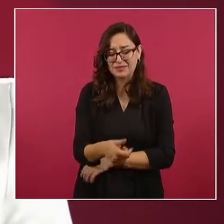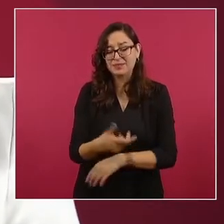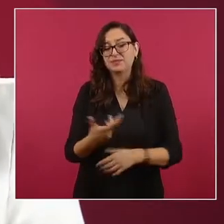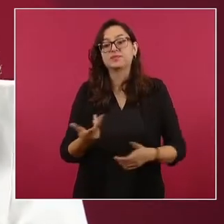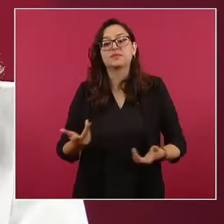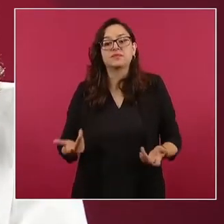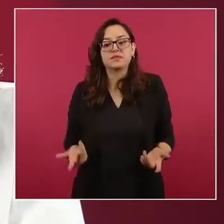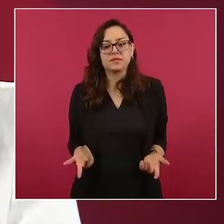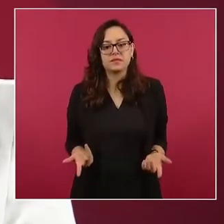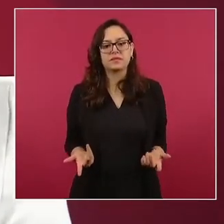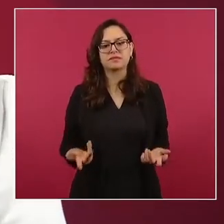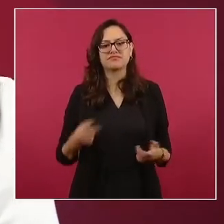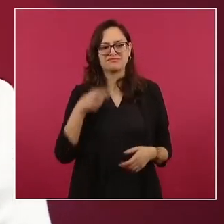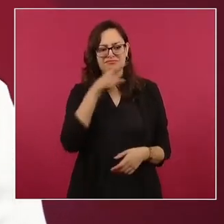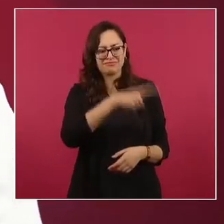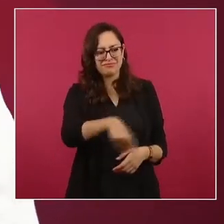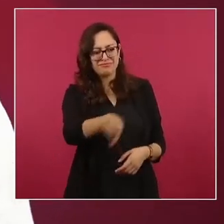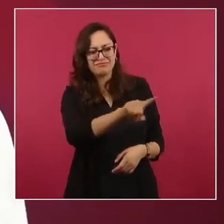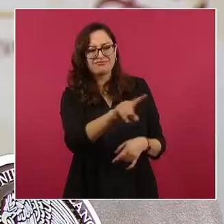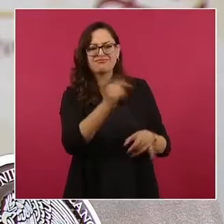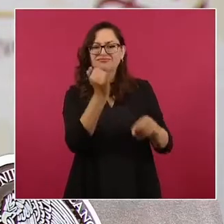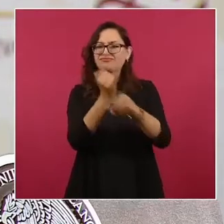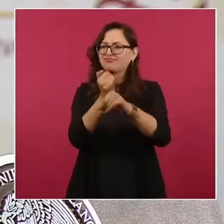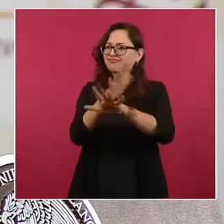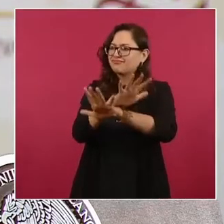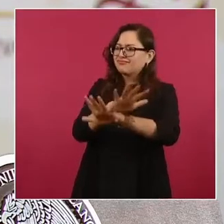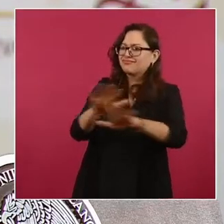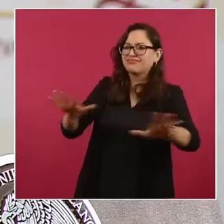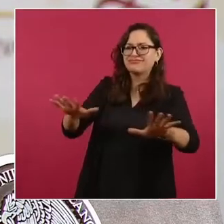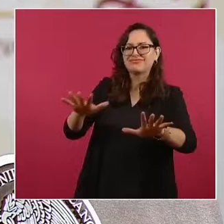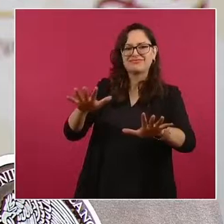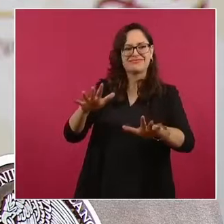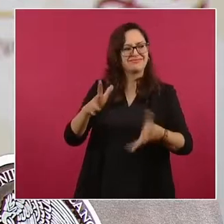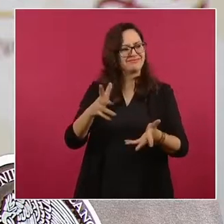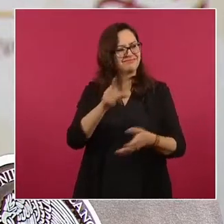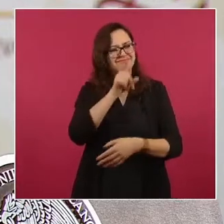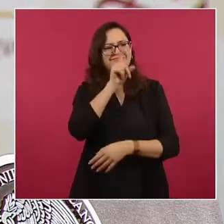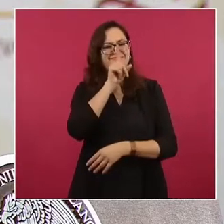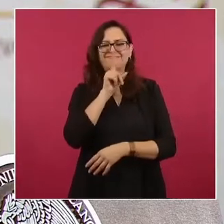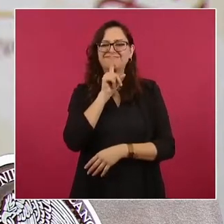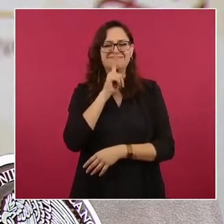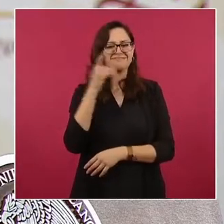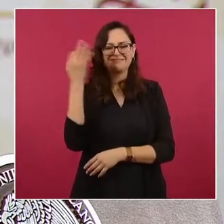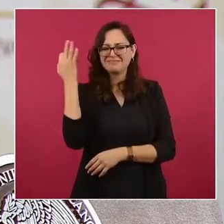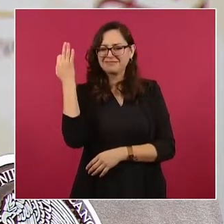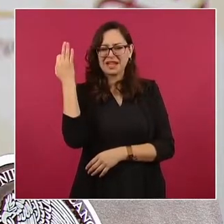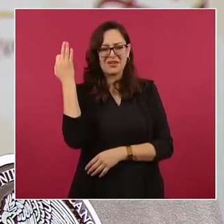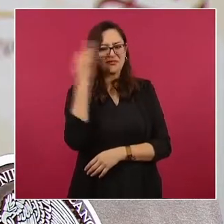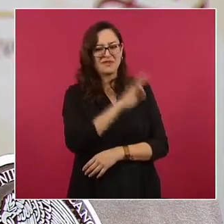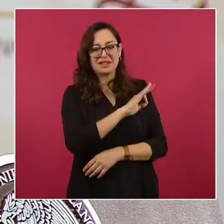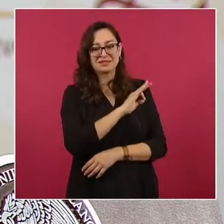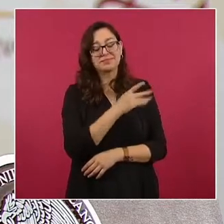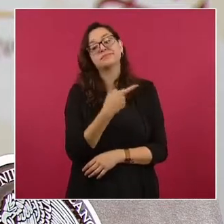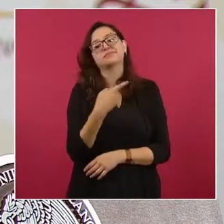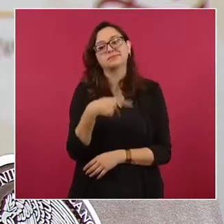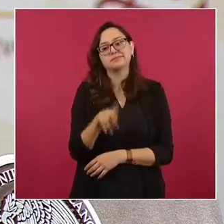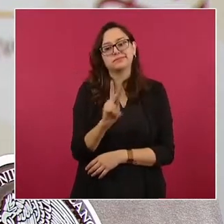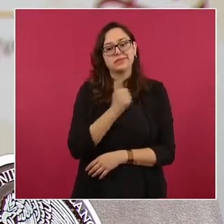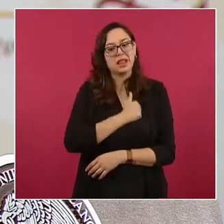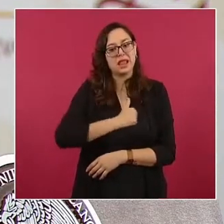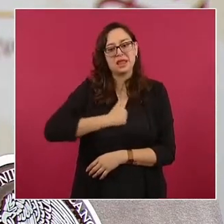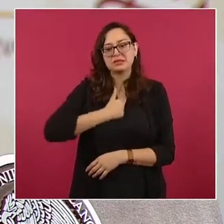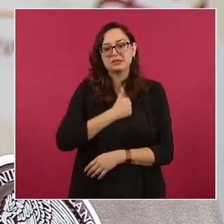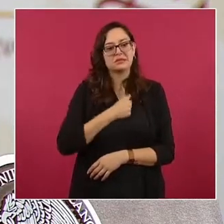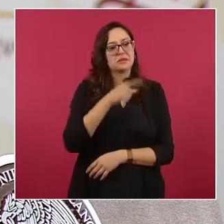lo que la información que publicaron los medios ya mencionados es falsa, sin embargo, como decimos, tuvo su impacto en redes sociales,